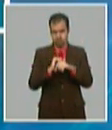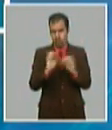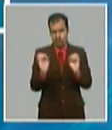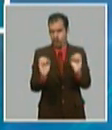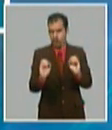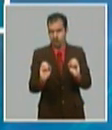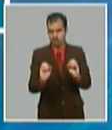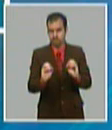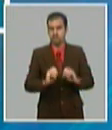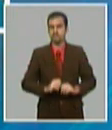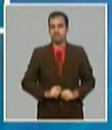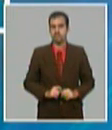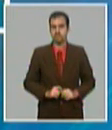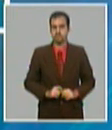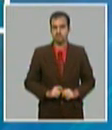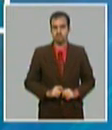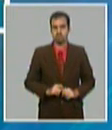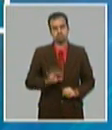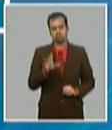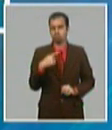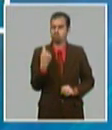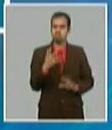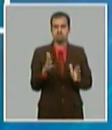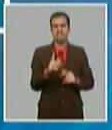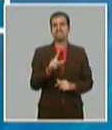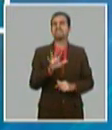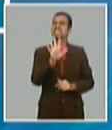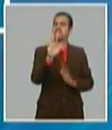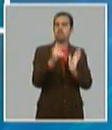aspirábamos a estar en el entorno de unos 5 millones de visitantes.